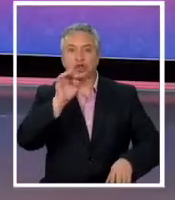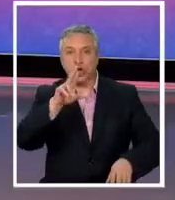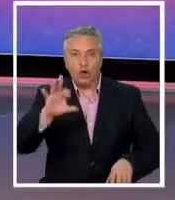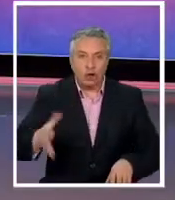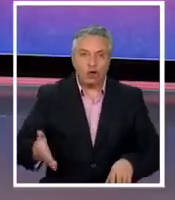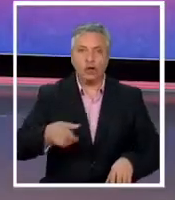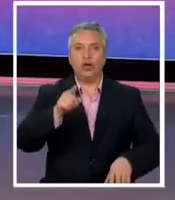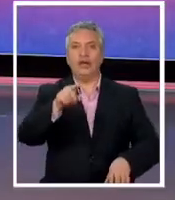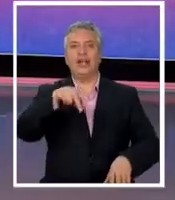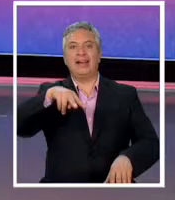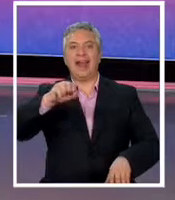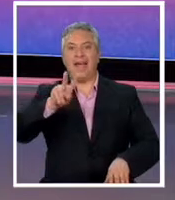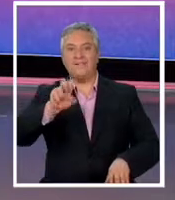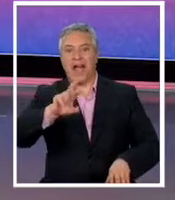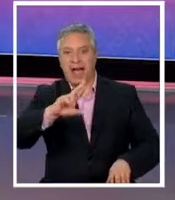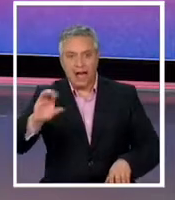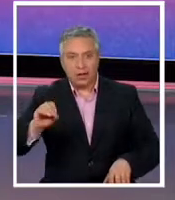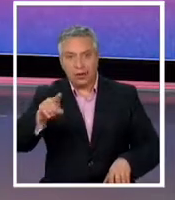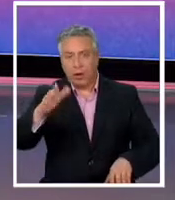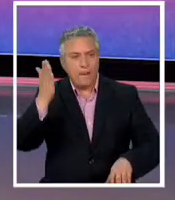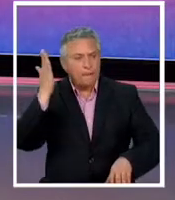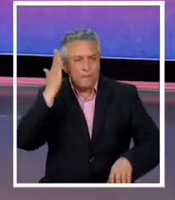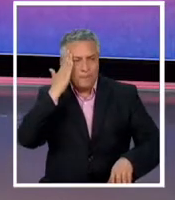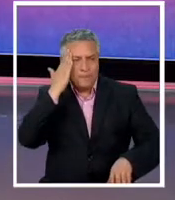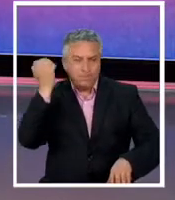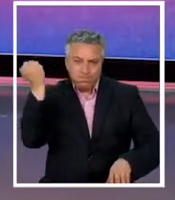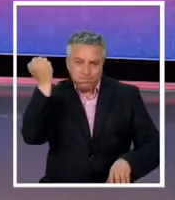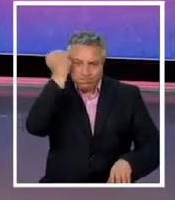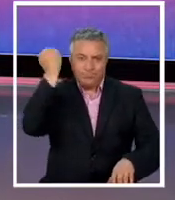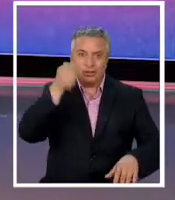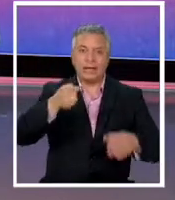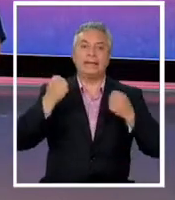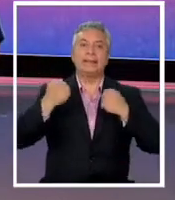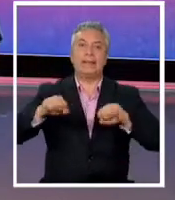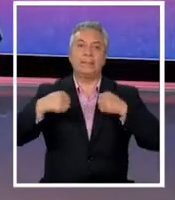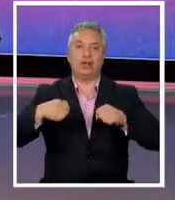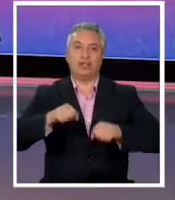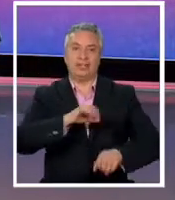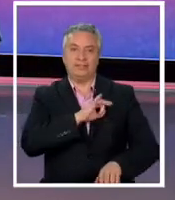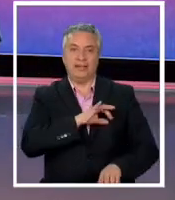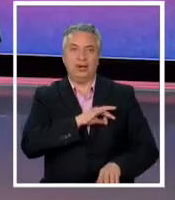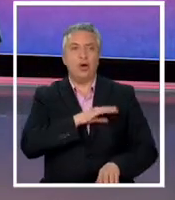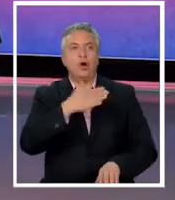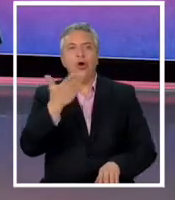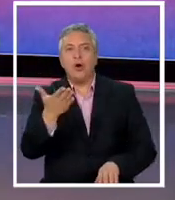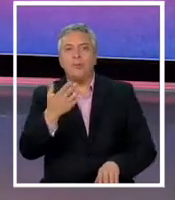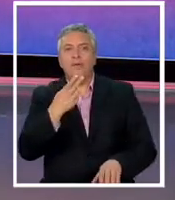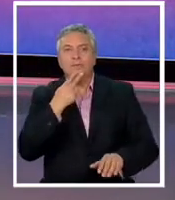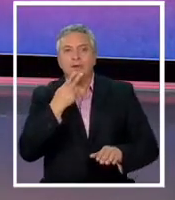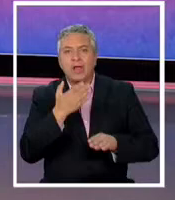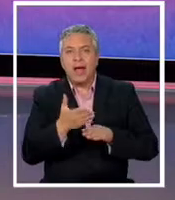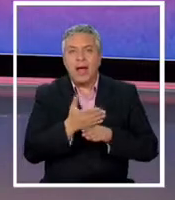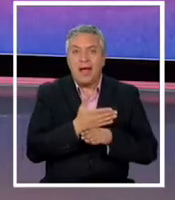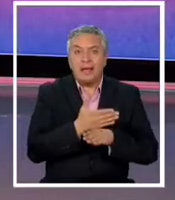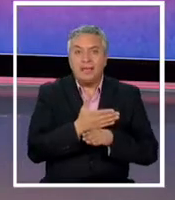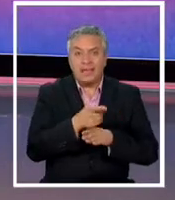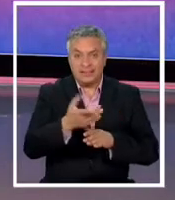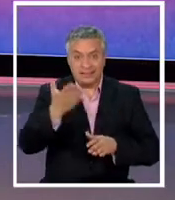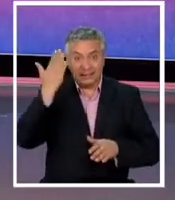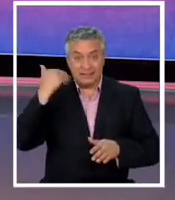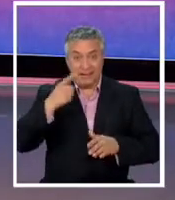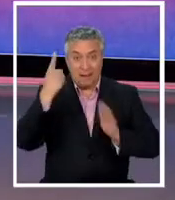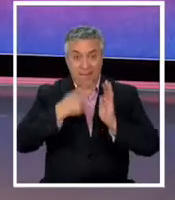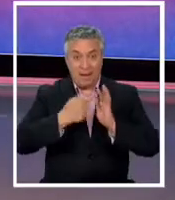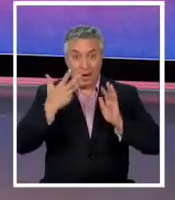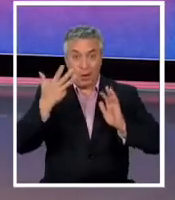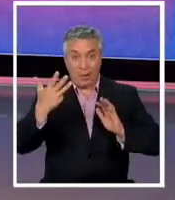nombres que quedaron grabados para siempre en el deporte chileno ¿Cómo vivieron los días previos a la hazaña de 1962?